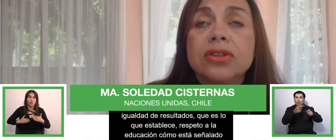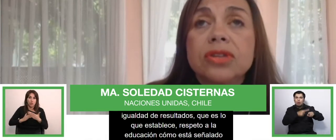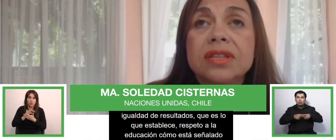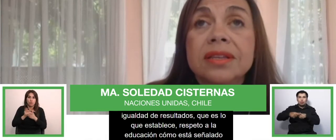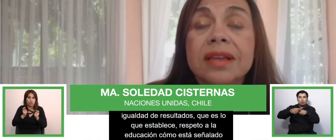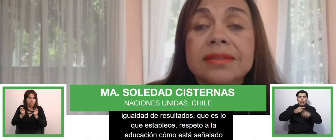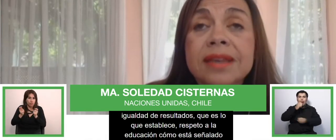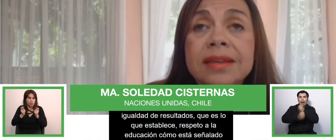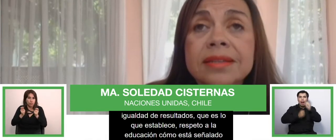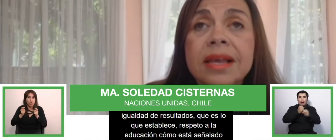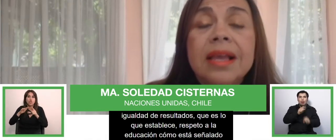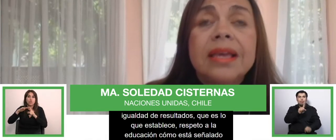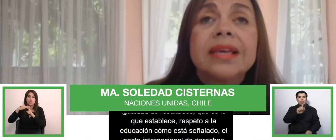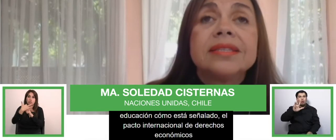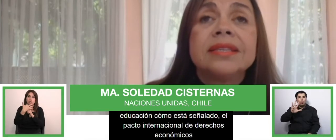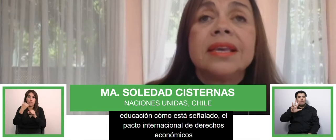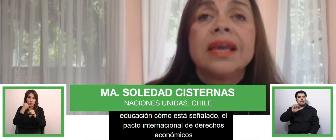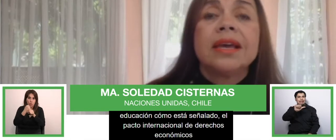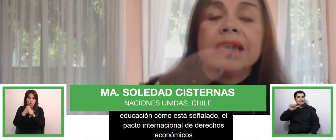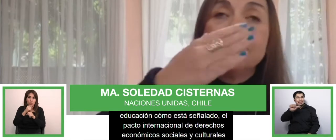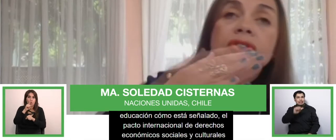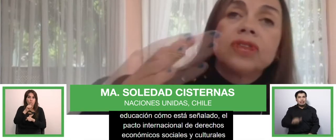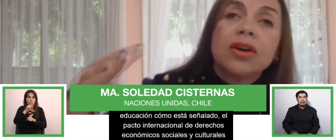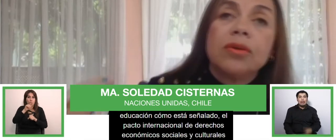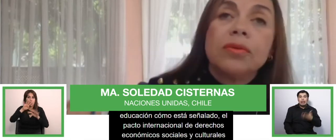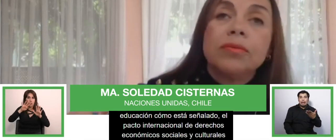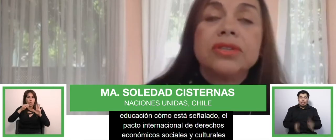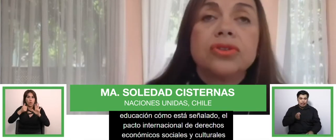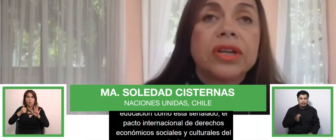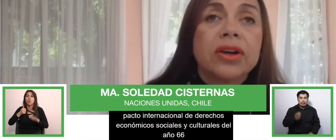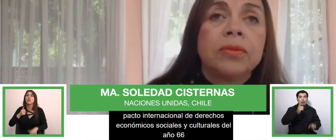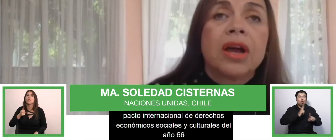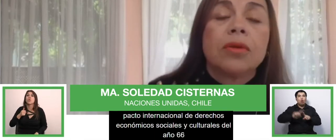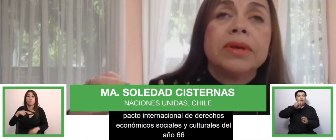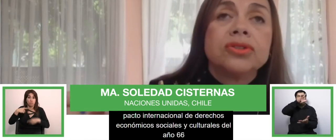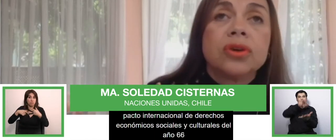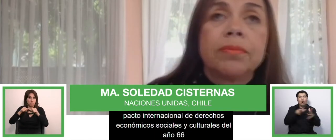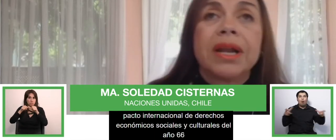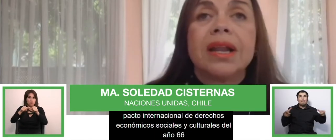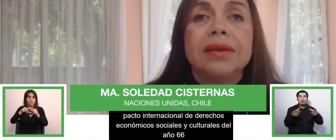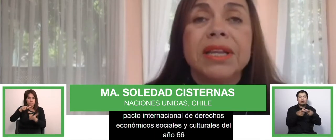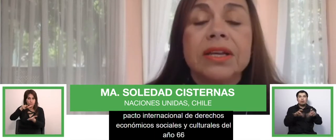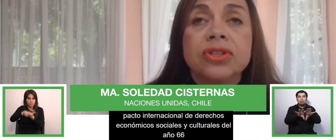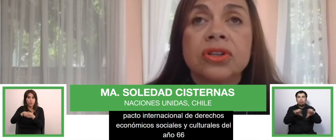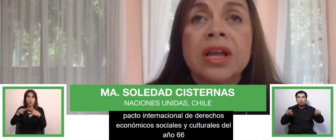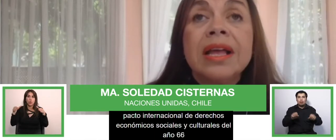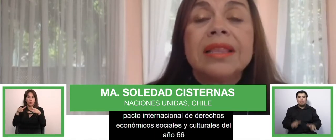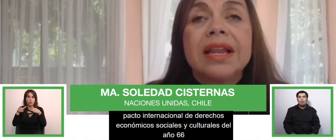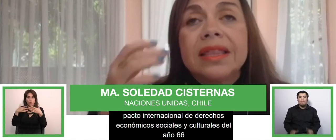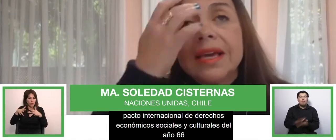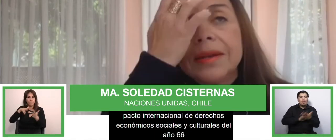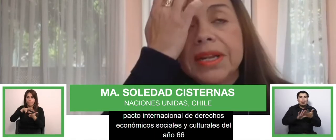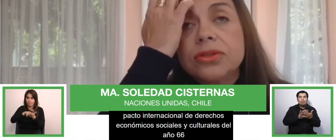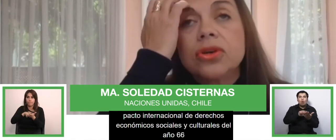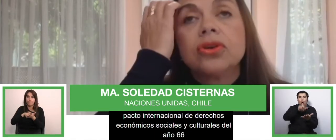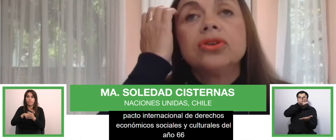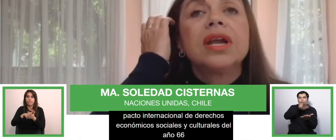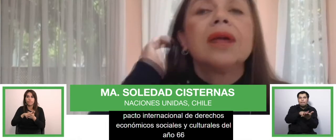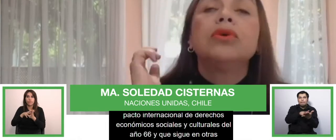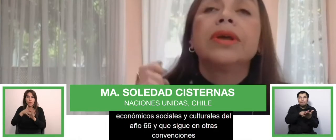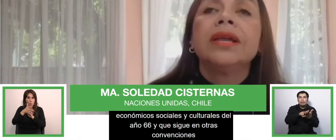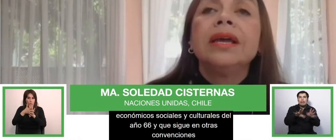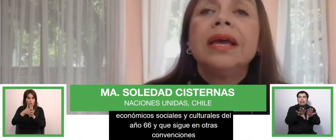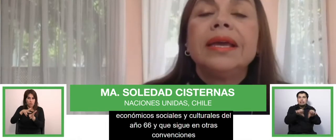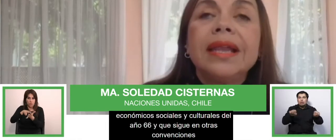1966 y que sigue en otras convenciones, como la Convención para la Eliminación de la Discriminación